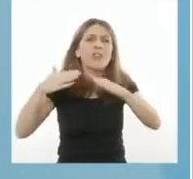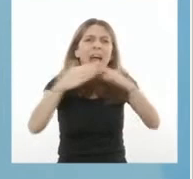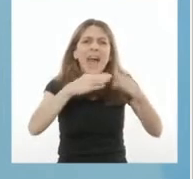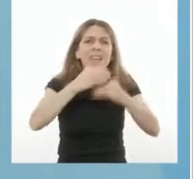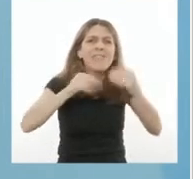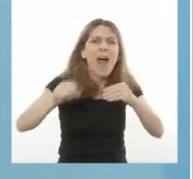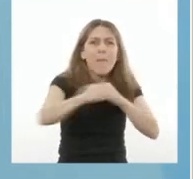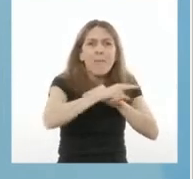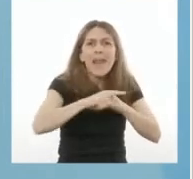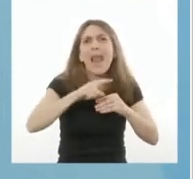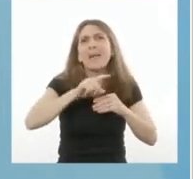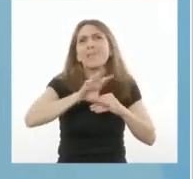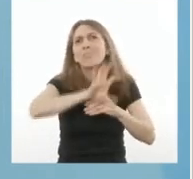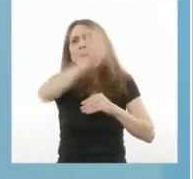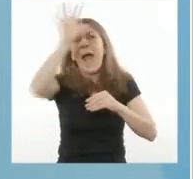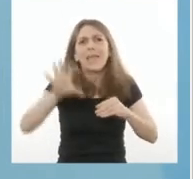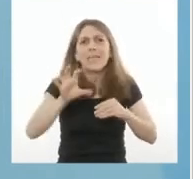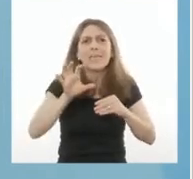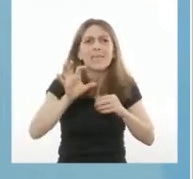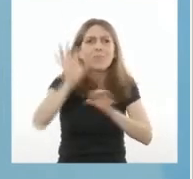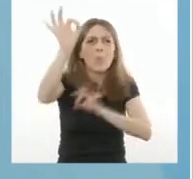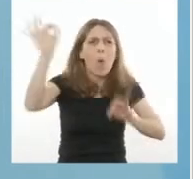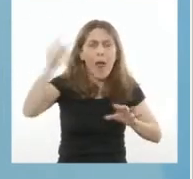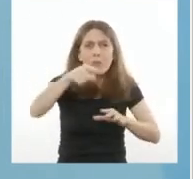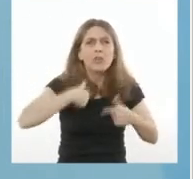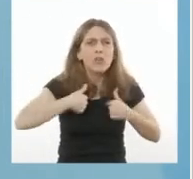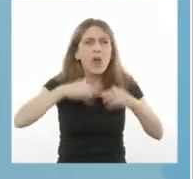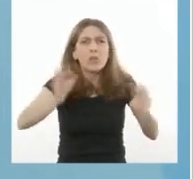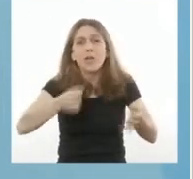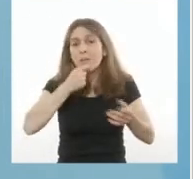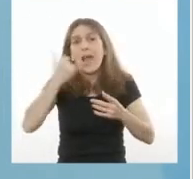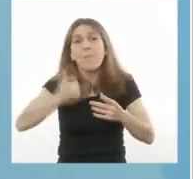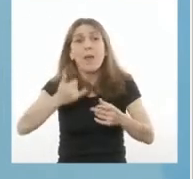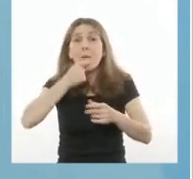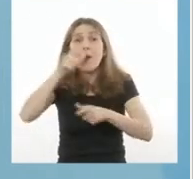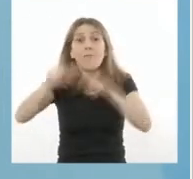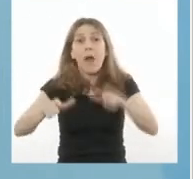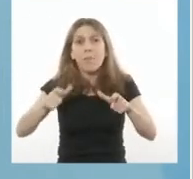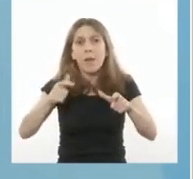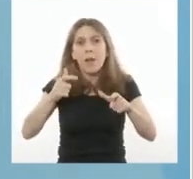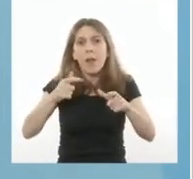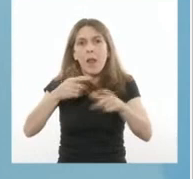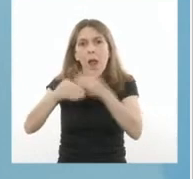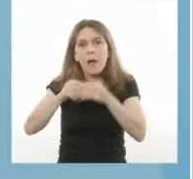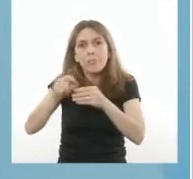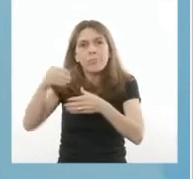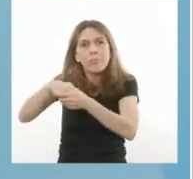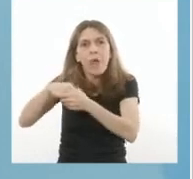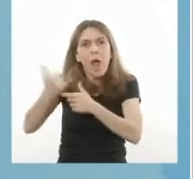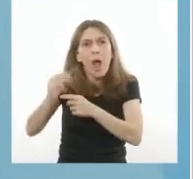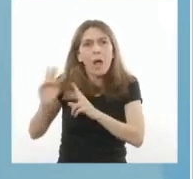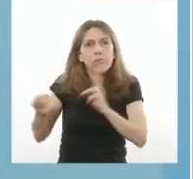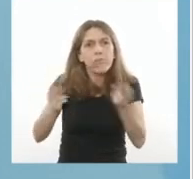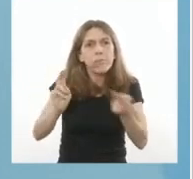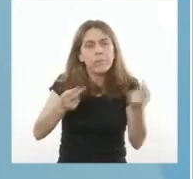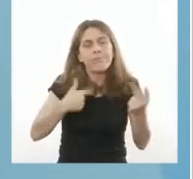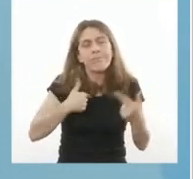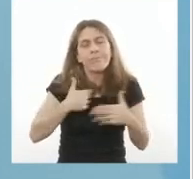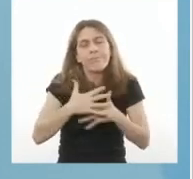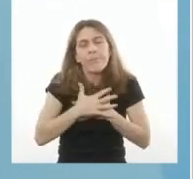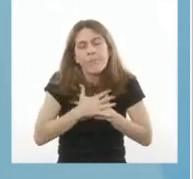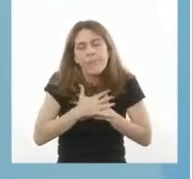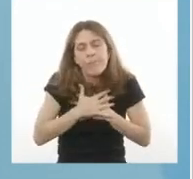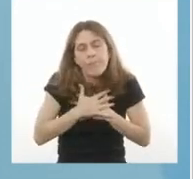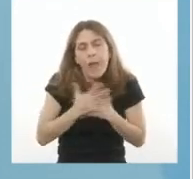del país. A quienes han perdido, a seres queridos, quiero enviarles todo mi acompañamiento.